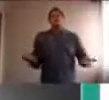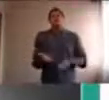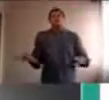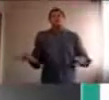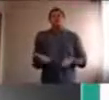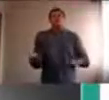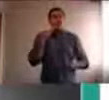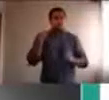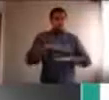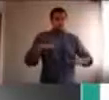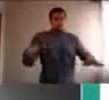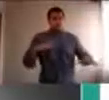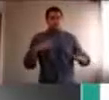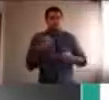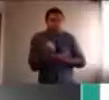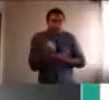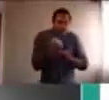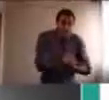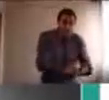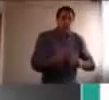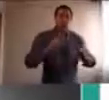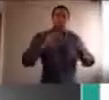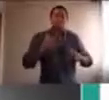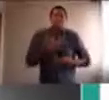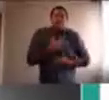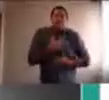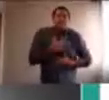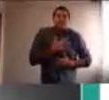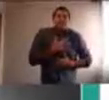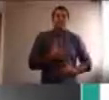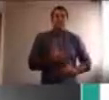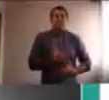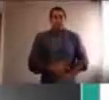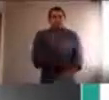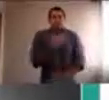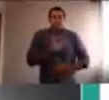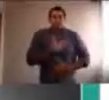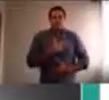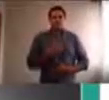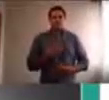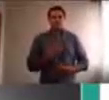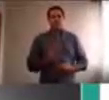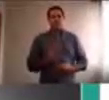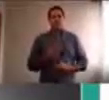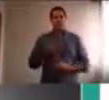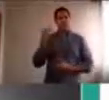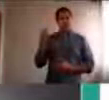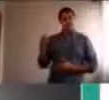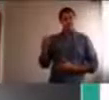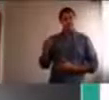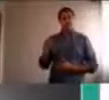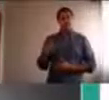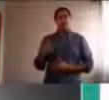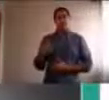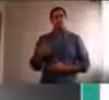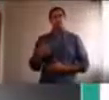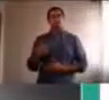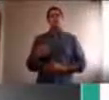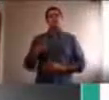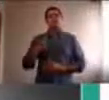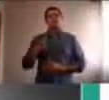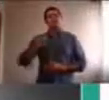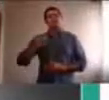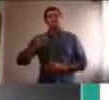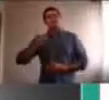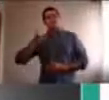con esta emoción. Claro, lo que ayudan, no? A partir de estos, de estos recursos que ahora les va a contar, Barbie, es como que uno puede,